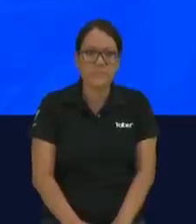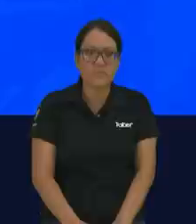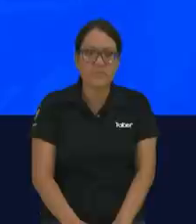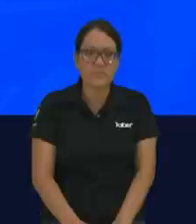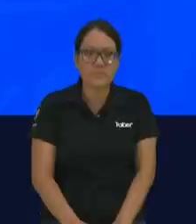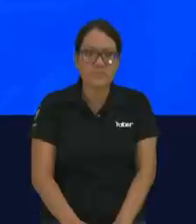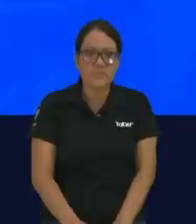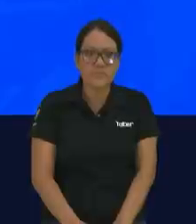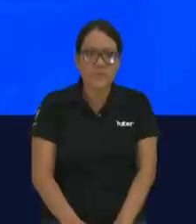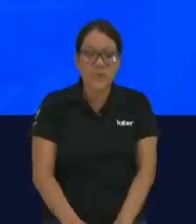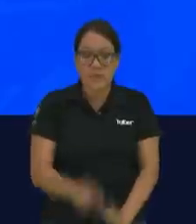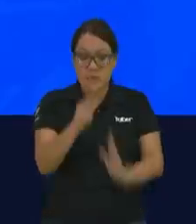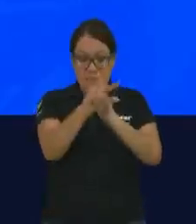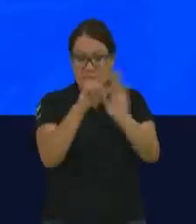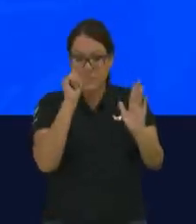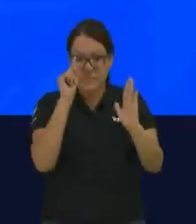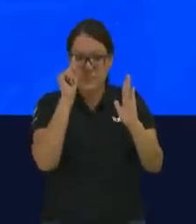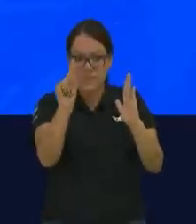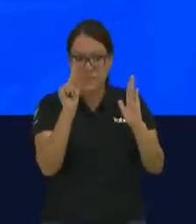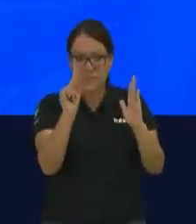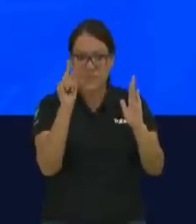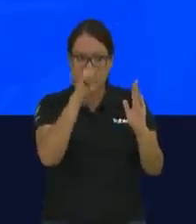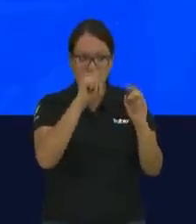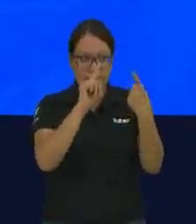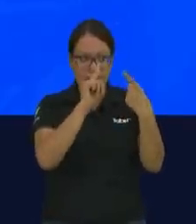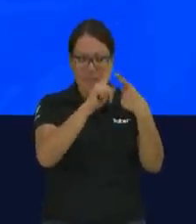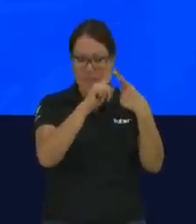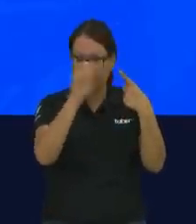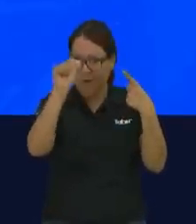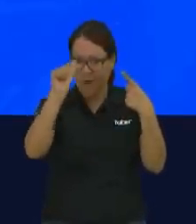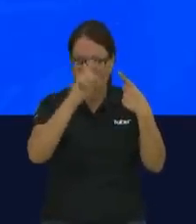Sol, ya tenemos la primera lección del abecedario, es la letra A.